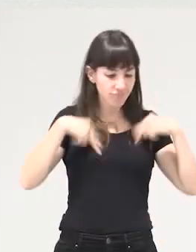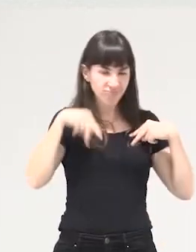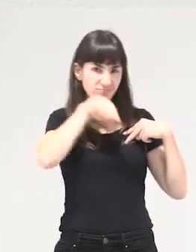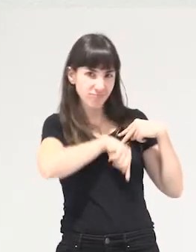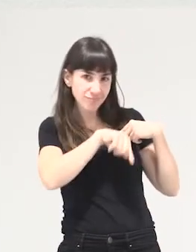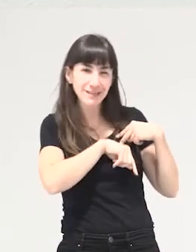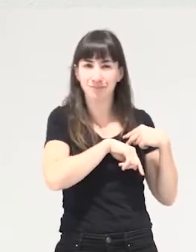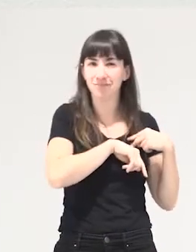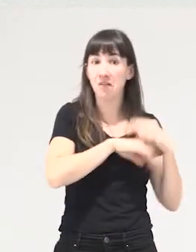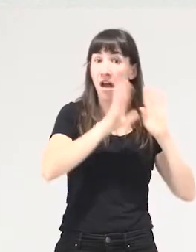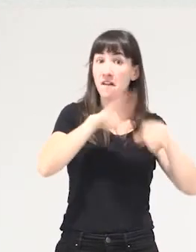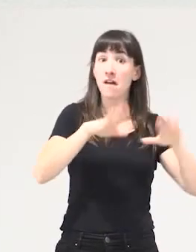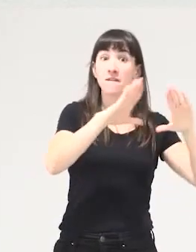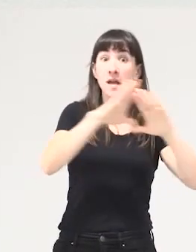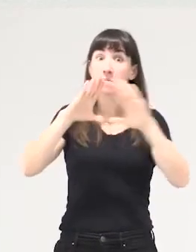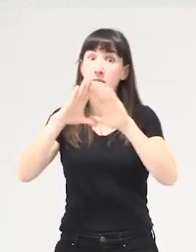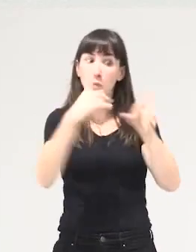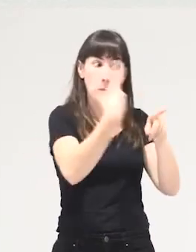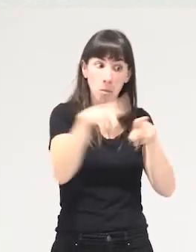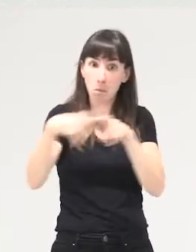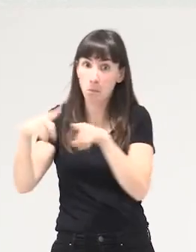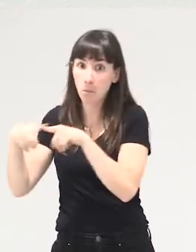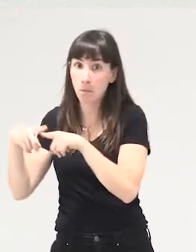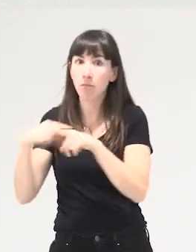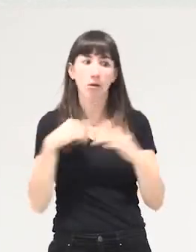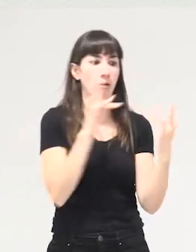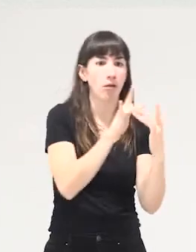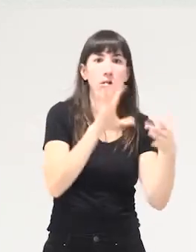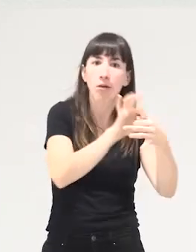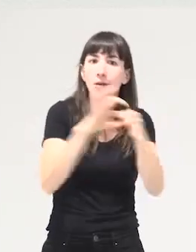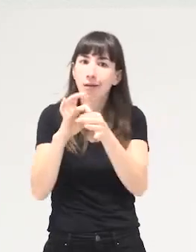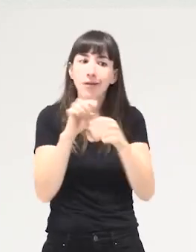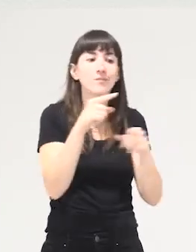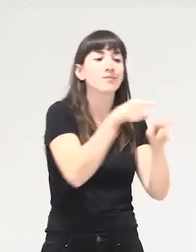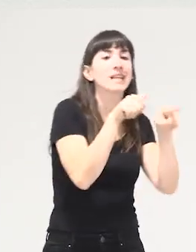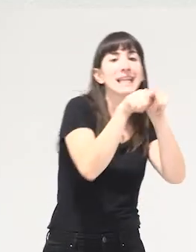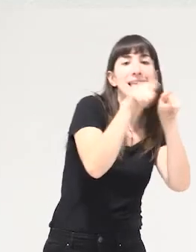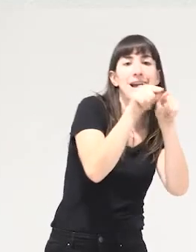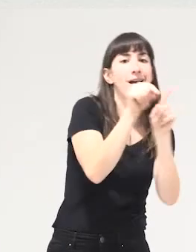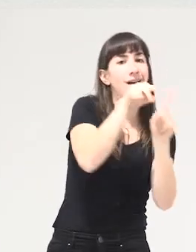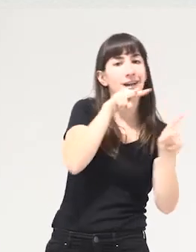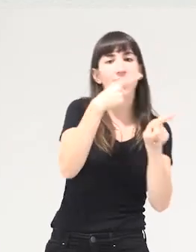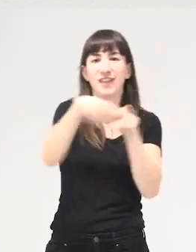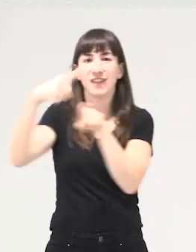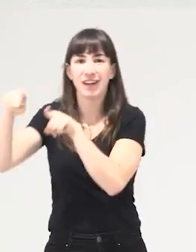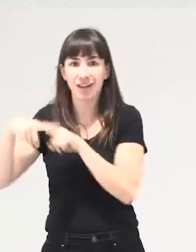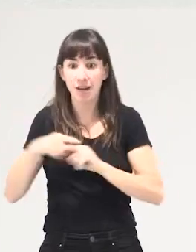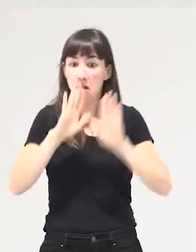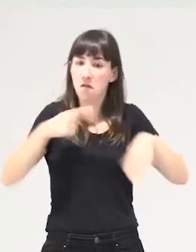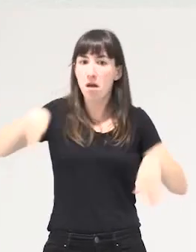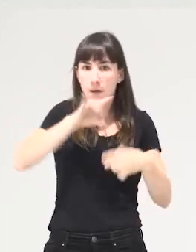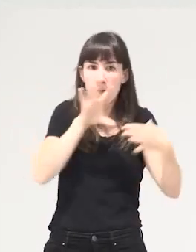para vincular distintos feminismos que hacemos crítica desde distintos lugares entonces tiene capacidad para generar